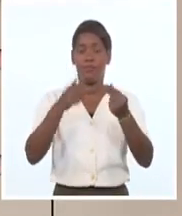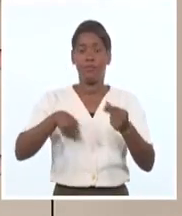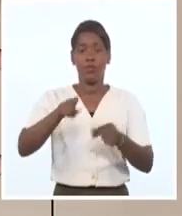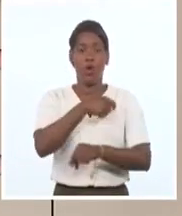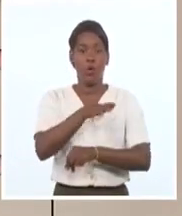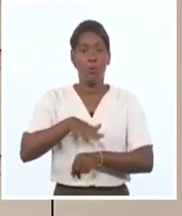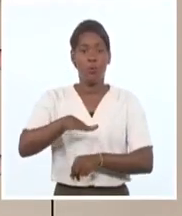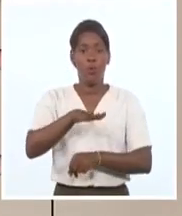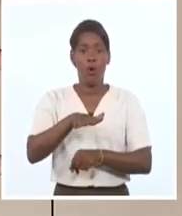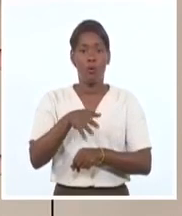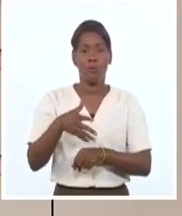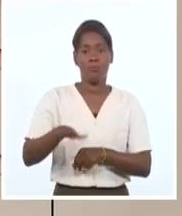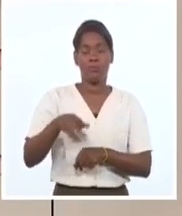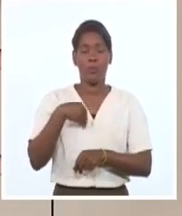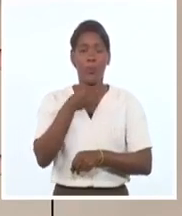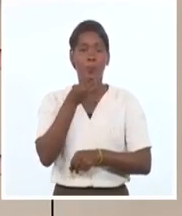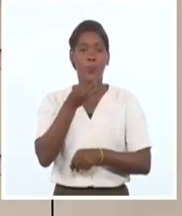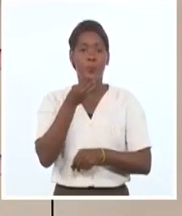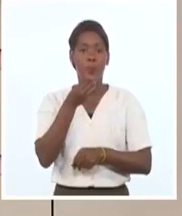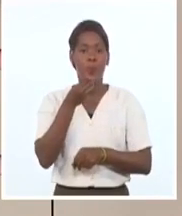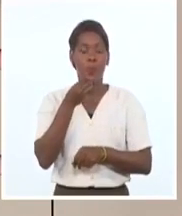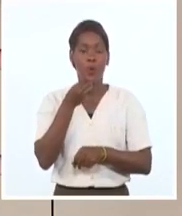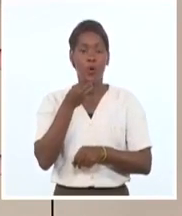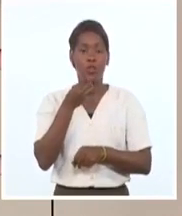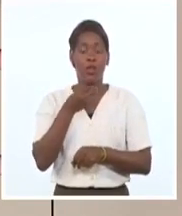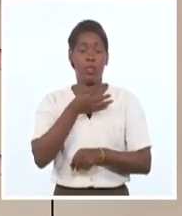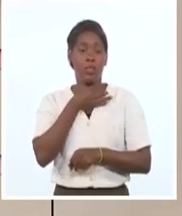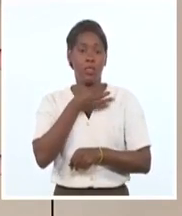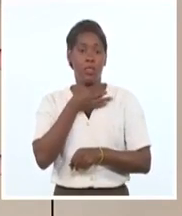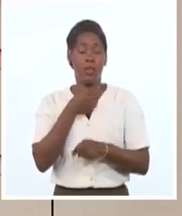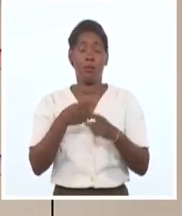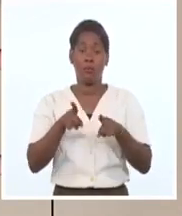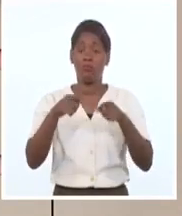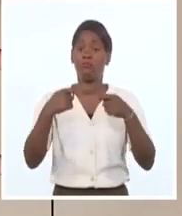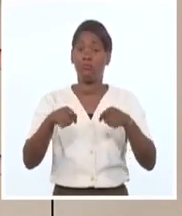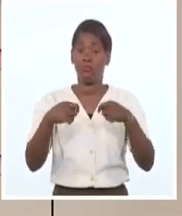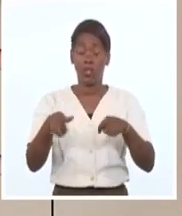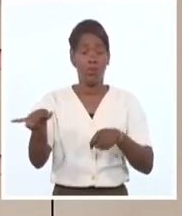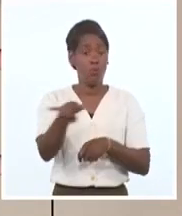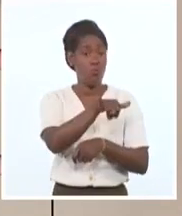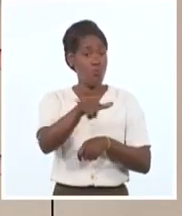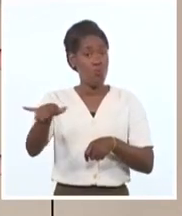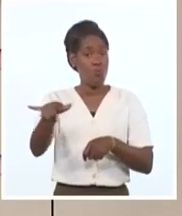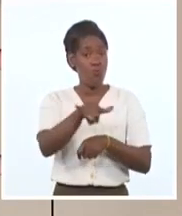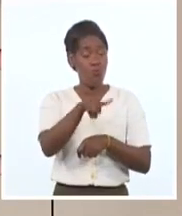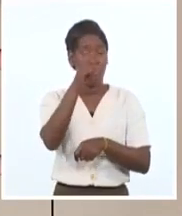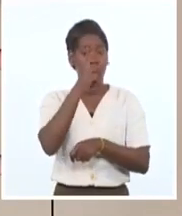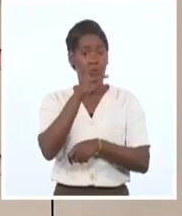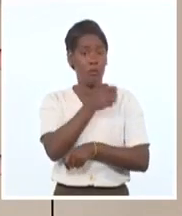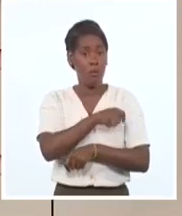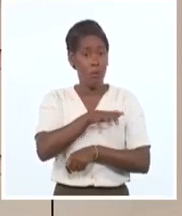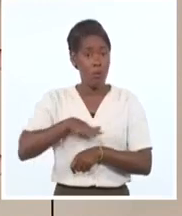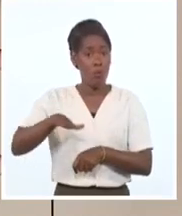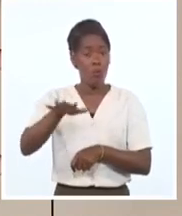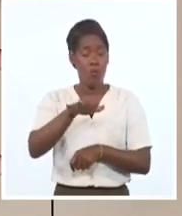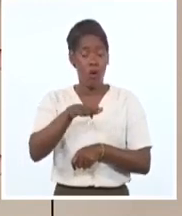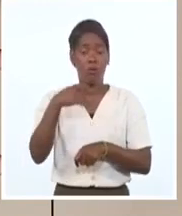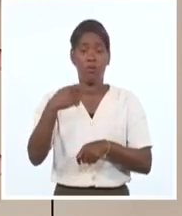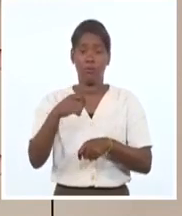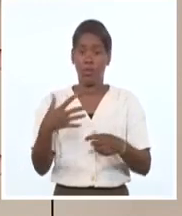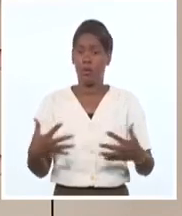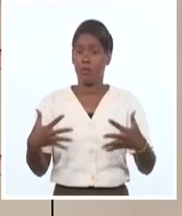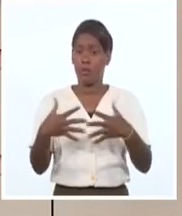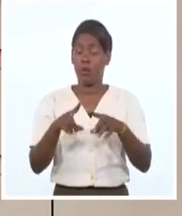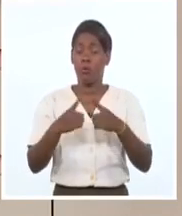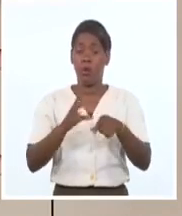de la ciudadanía. Para ponerle coto a la desigualdad y la injusticia que de forma tan cruda nos ilustró la